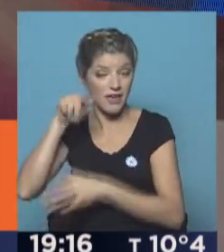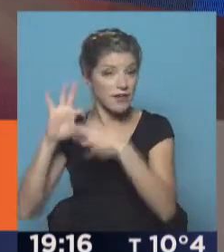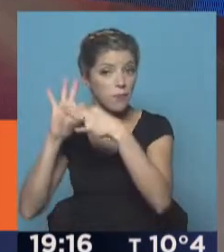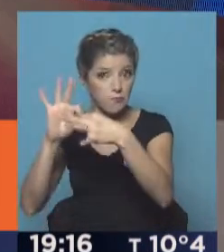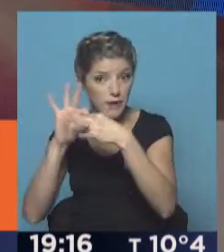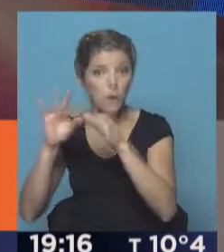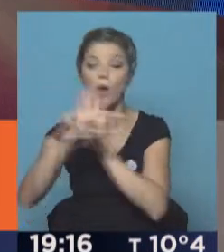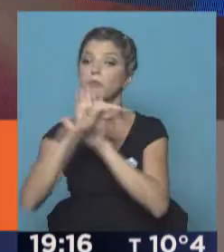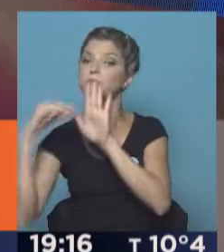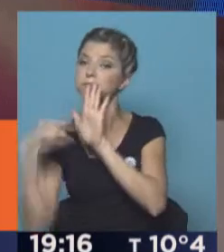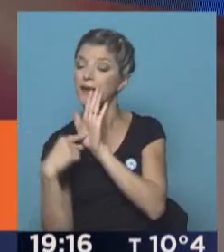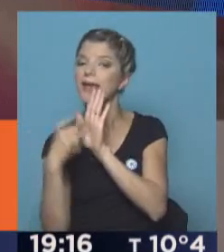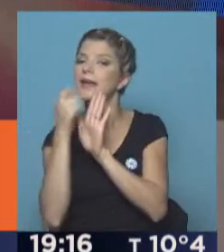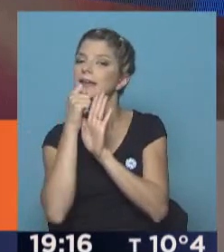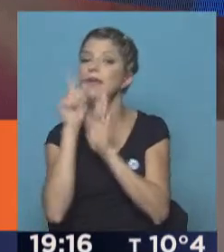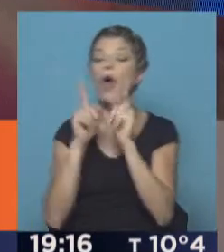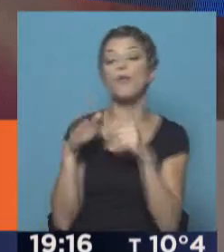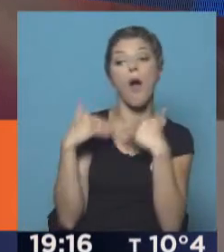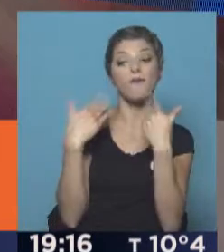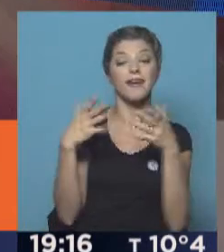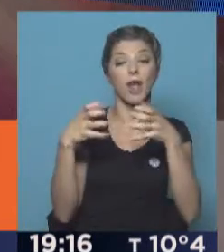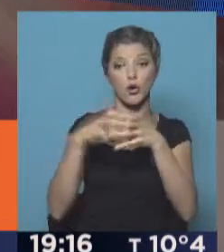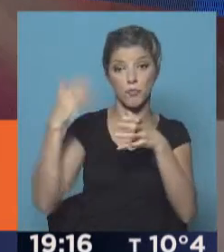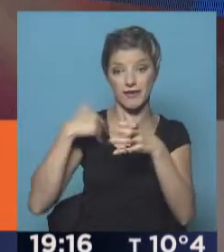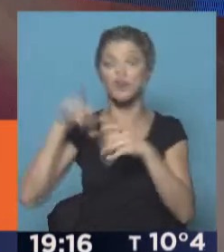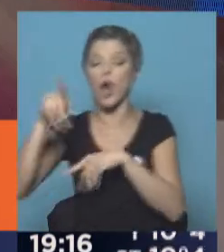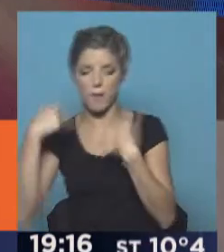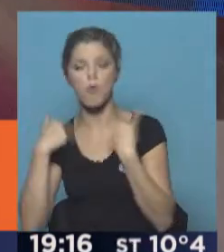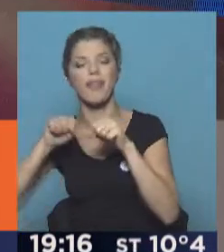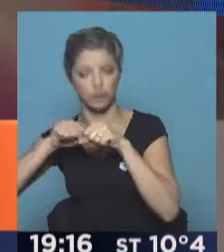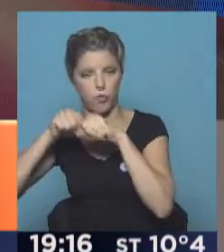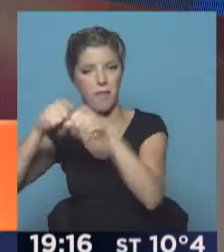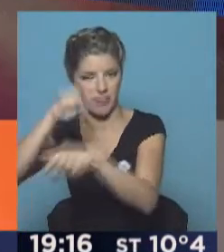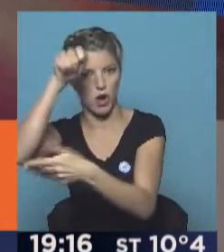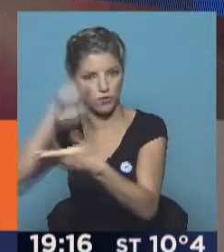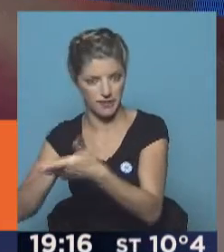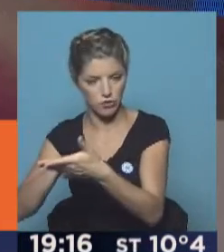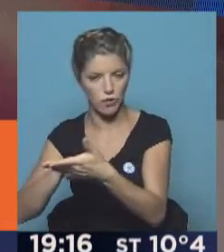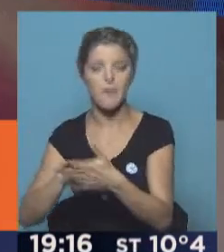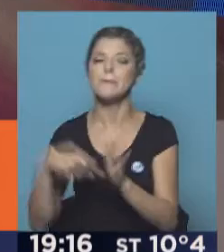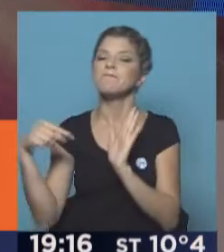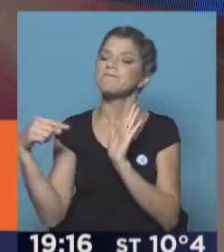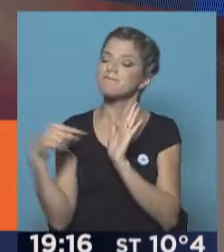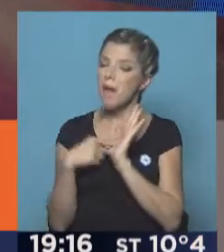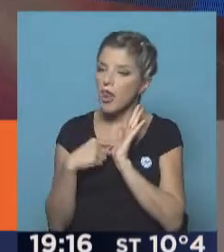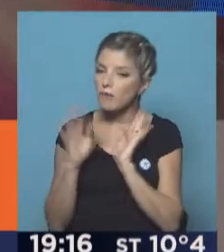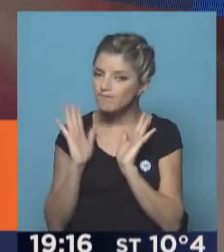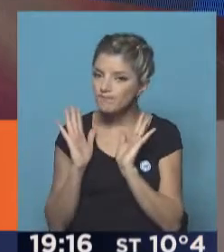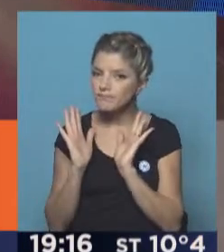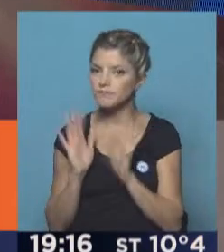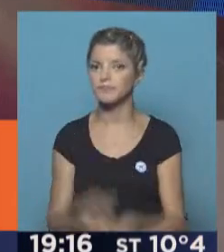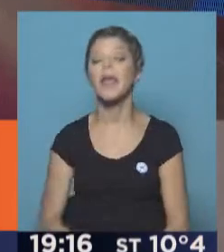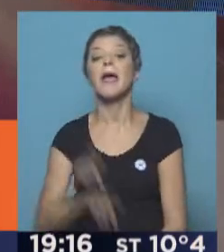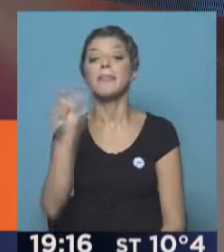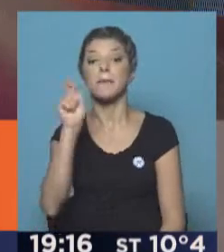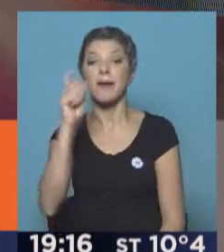cláusula gatillo que si llega a una oferta de la selección podría suspender el contrato, pero, dato no menor, a partir de